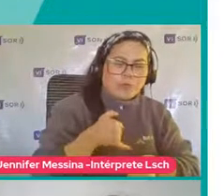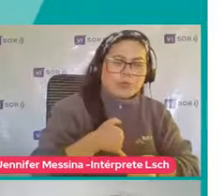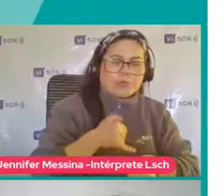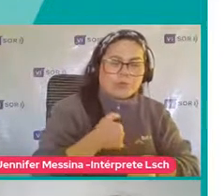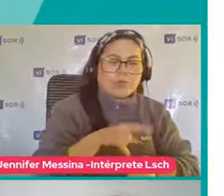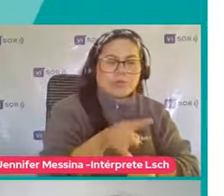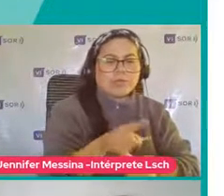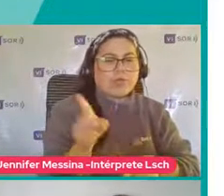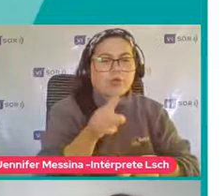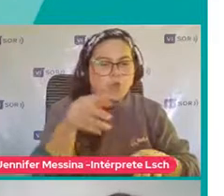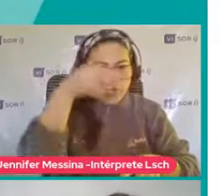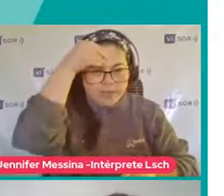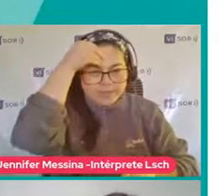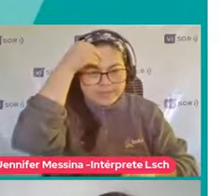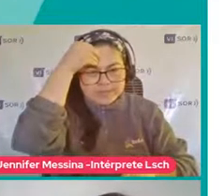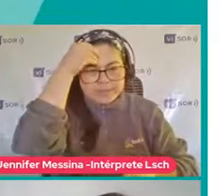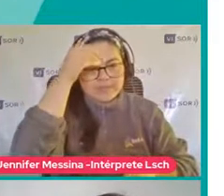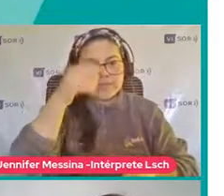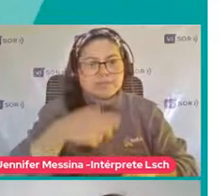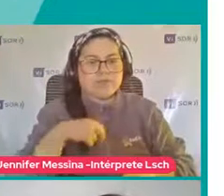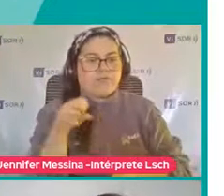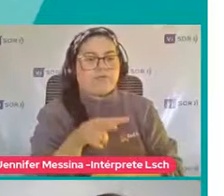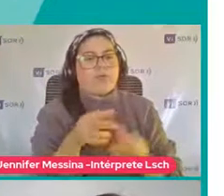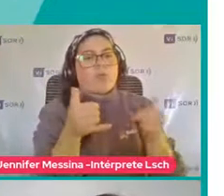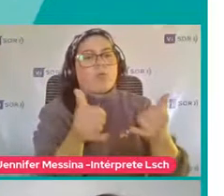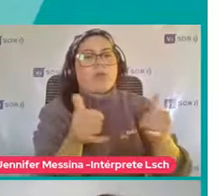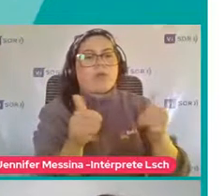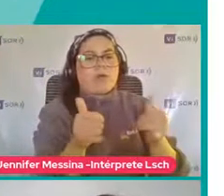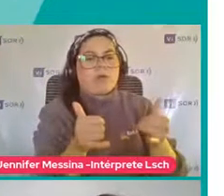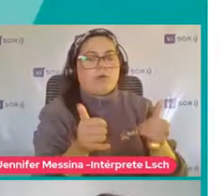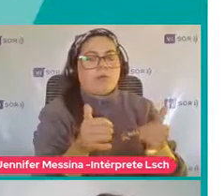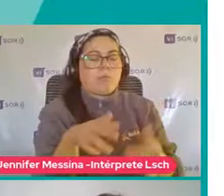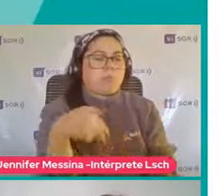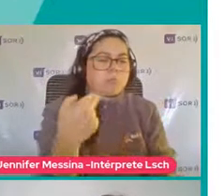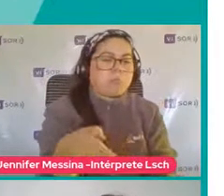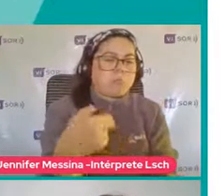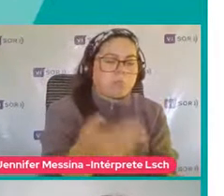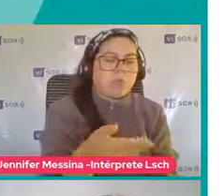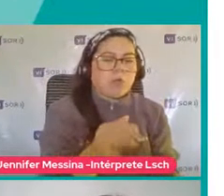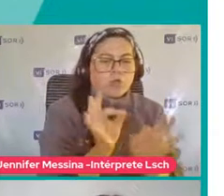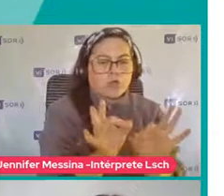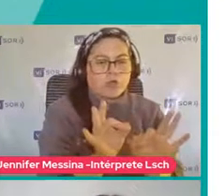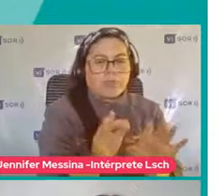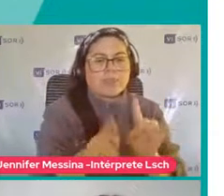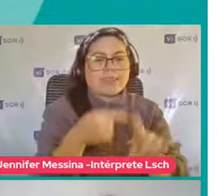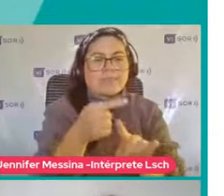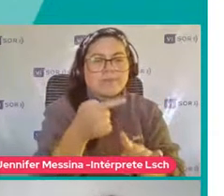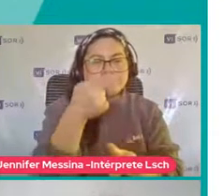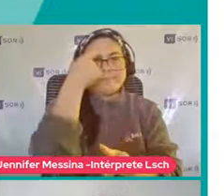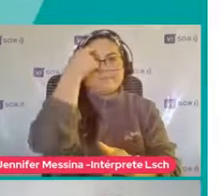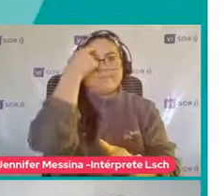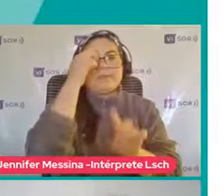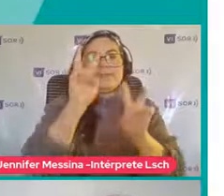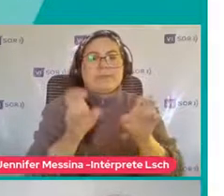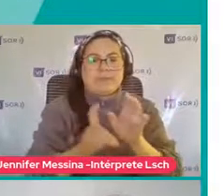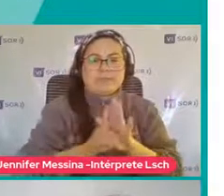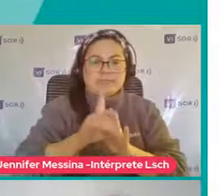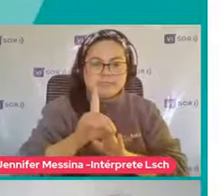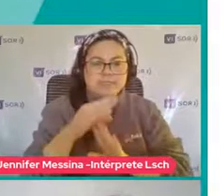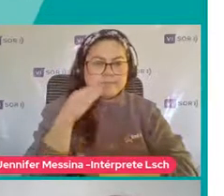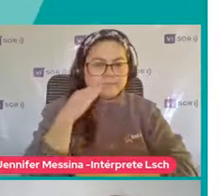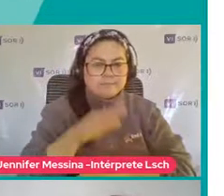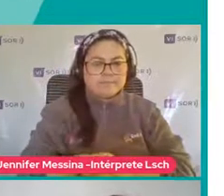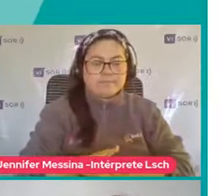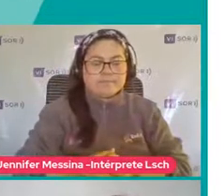Este juego Que uno lo ve Como tan cotidiano Y tan rutinario Repercute firmemente En el desarrollo Finalmente del niño